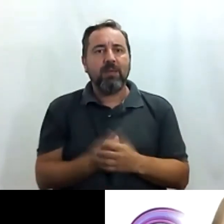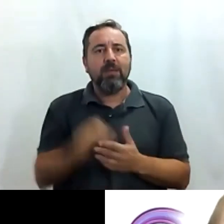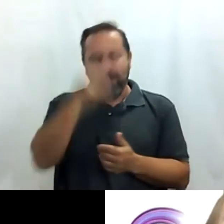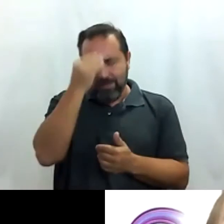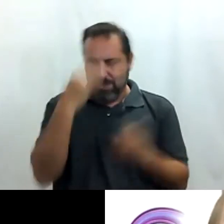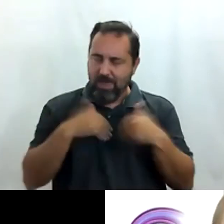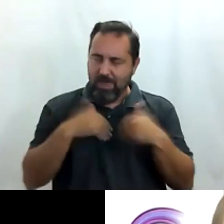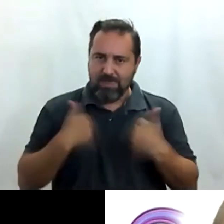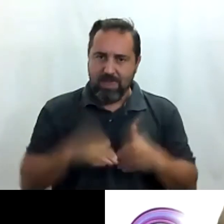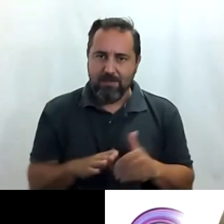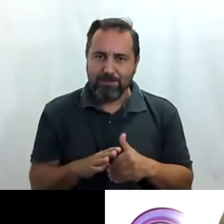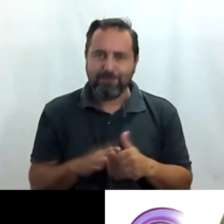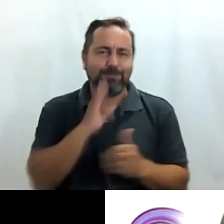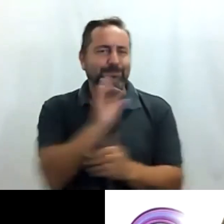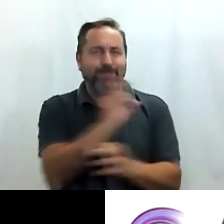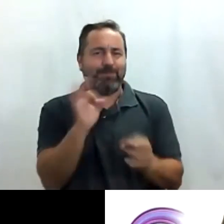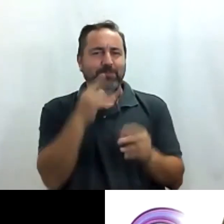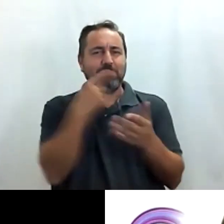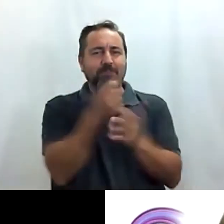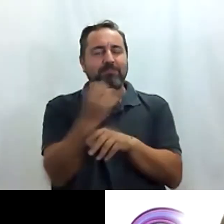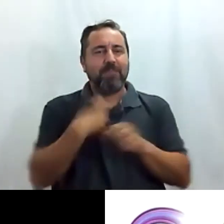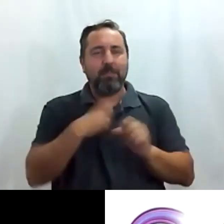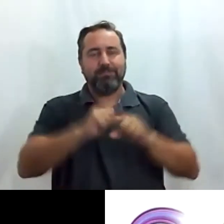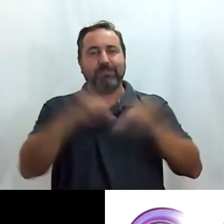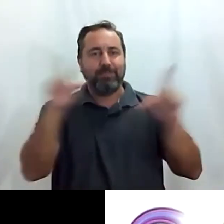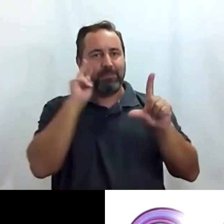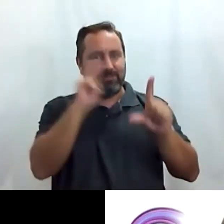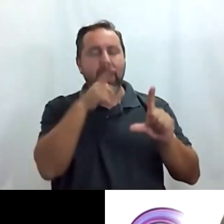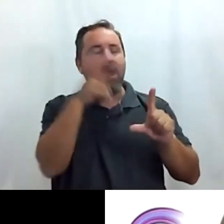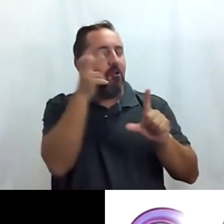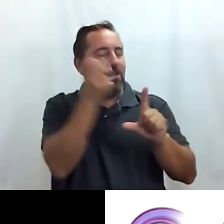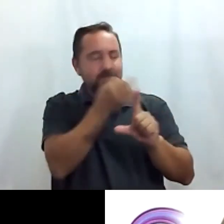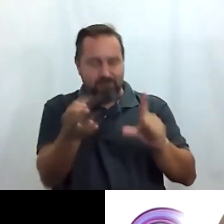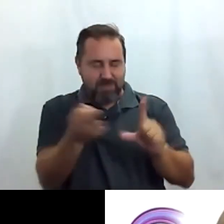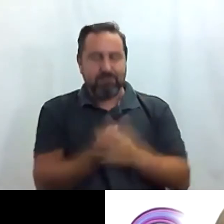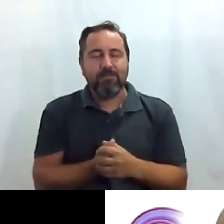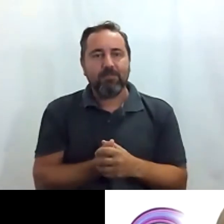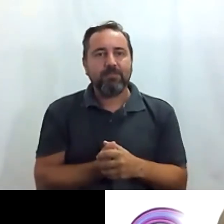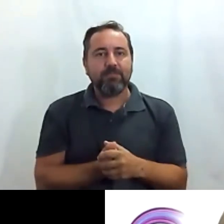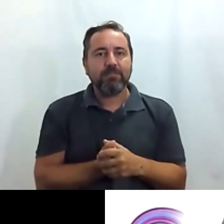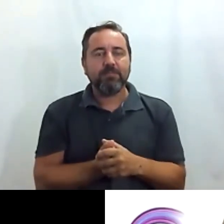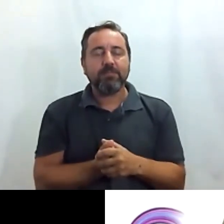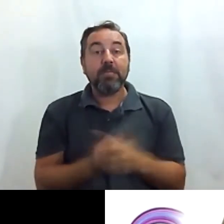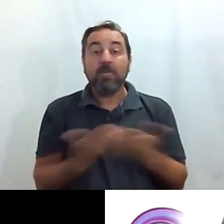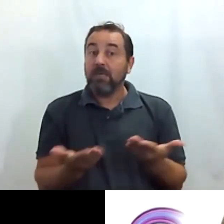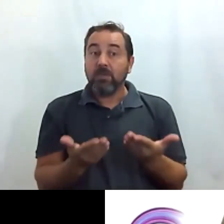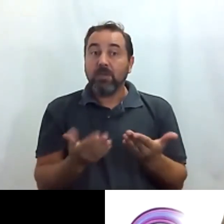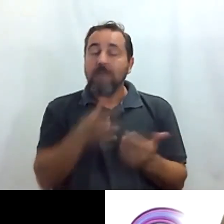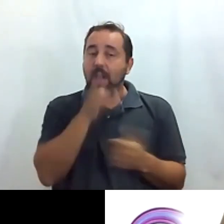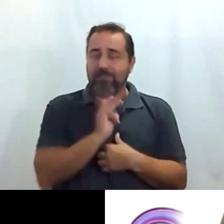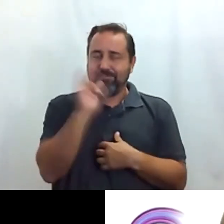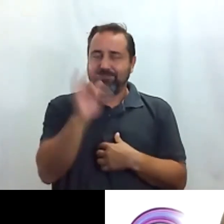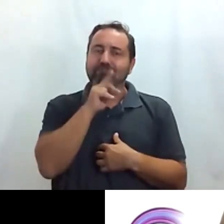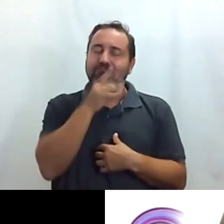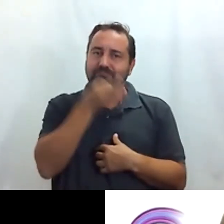ya todo encendido te vemos muy bien ahora y te escuchamos bien pues te cedo la palabra para